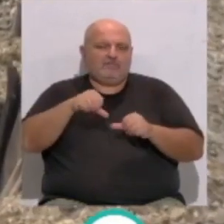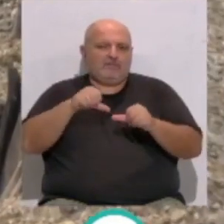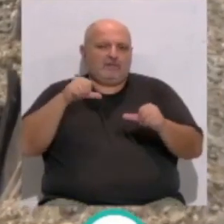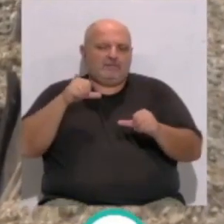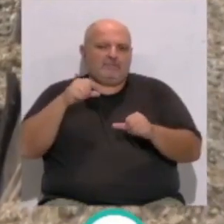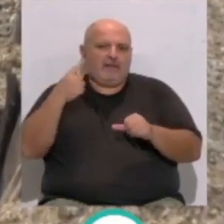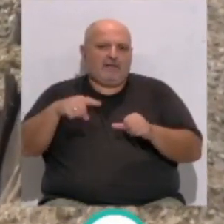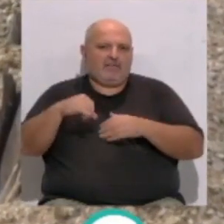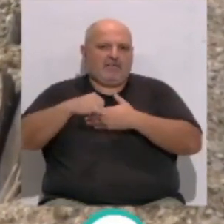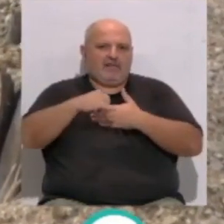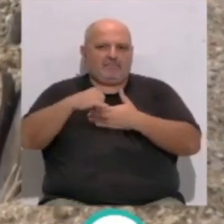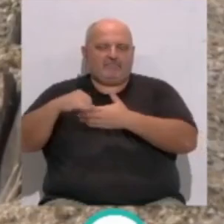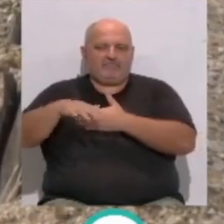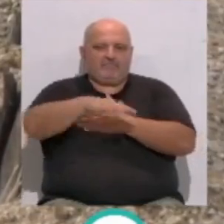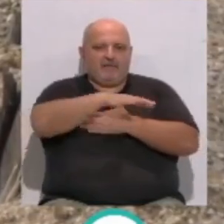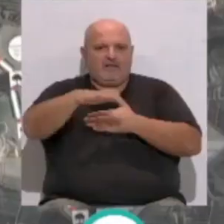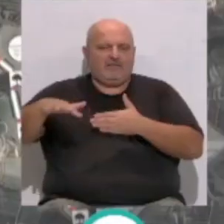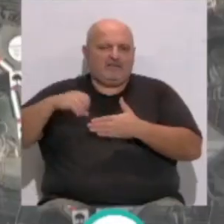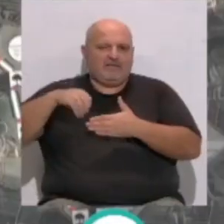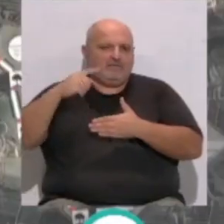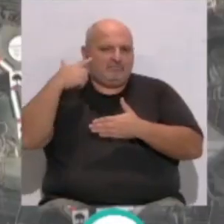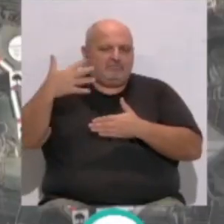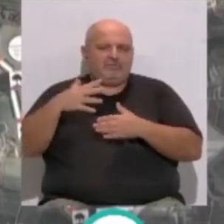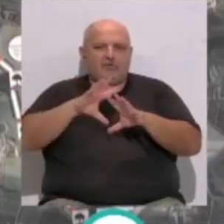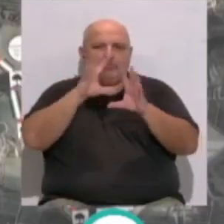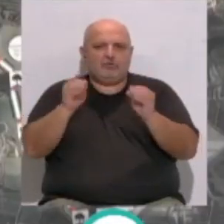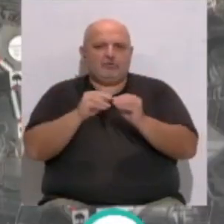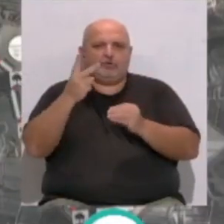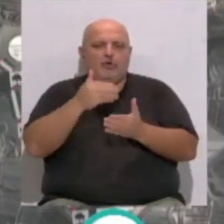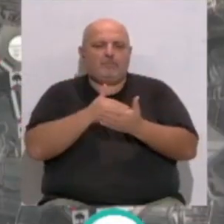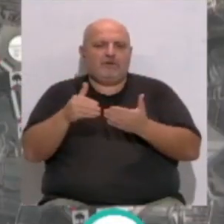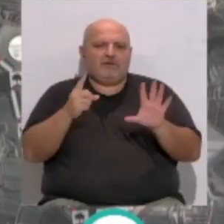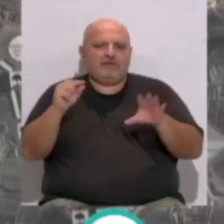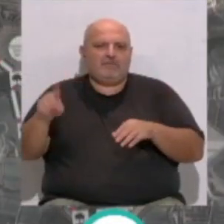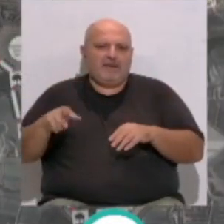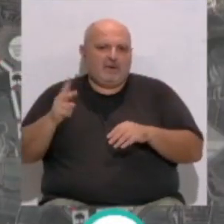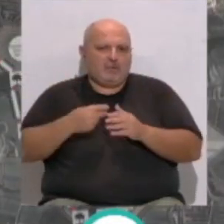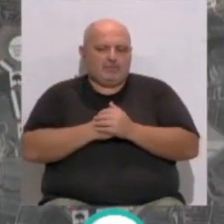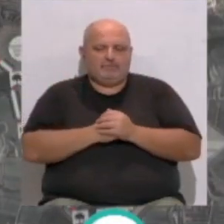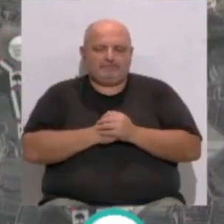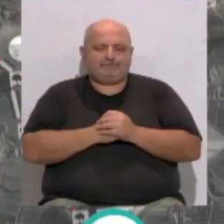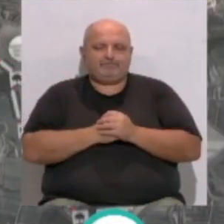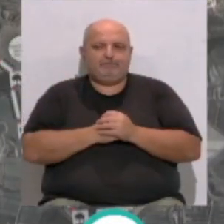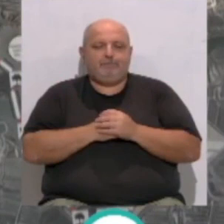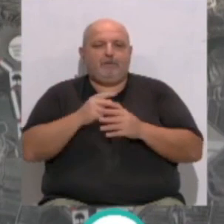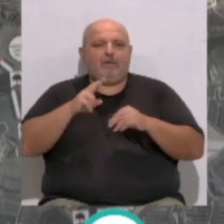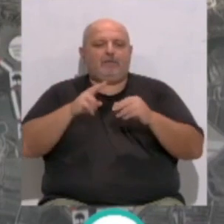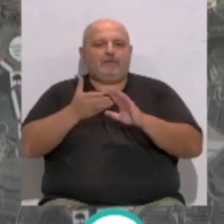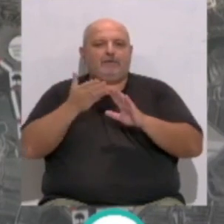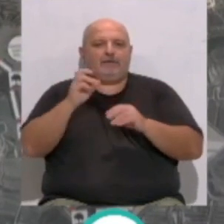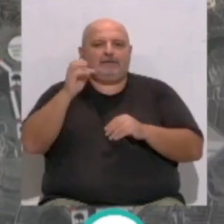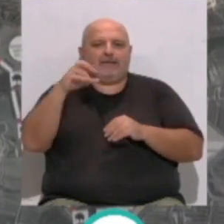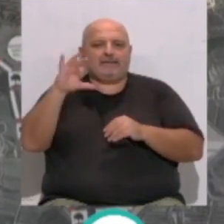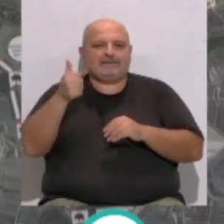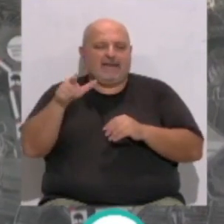porque está situada en la salina de Bartibás. La inversión total son 2.600.000 euros. Lo ha construido Traxa